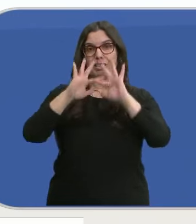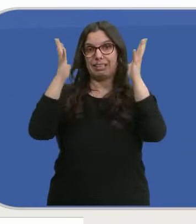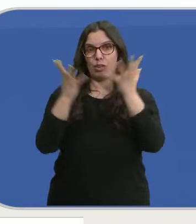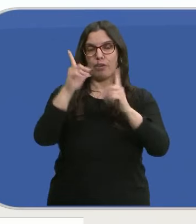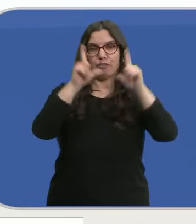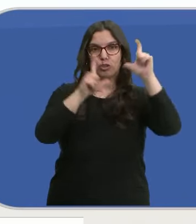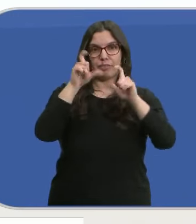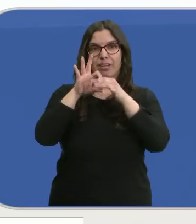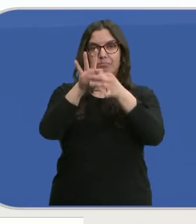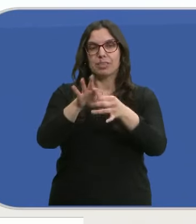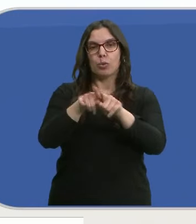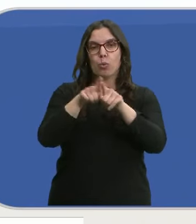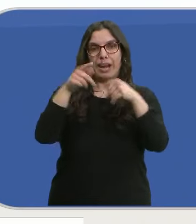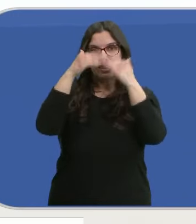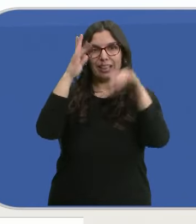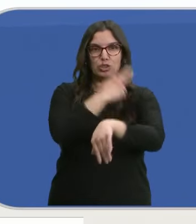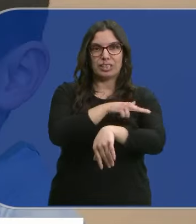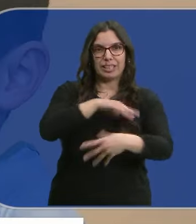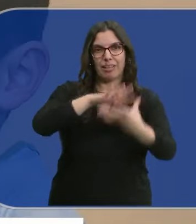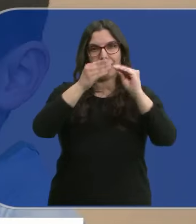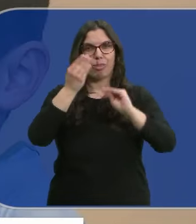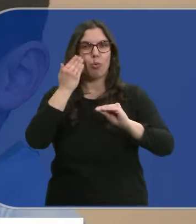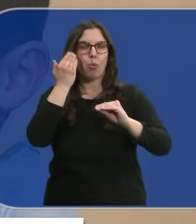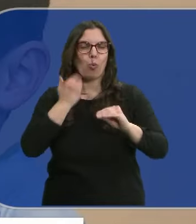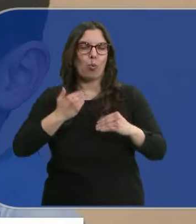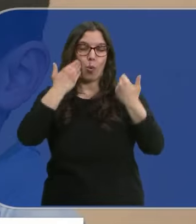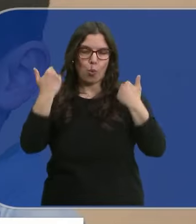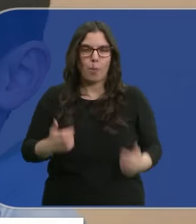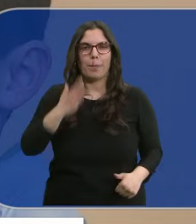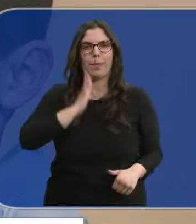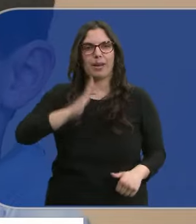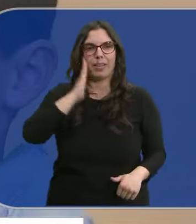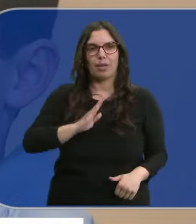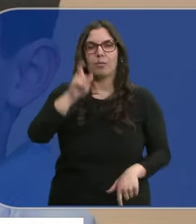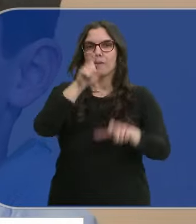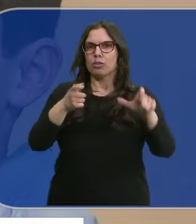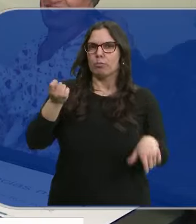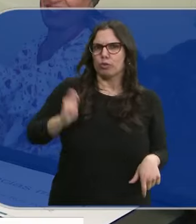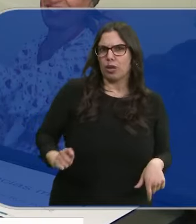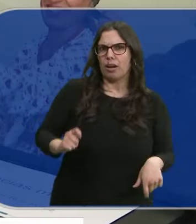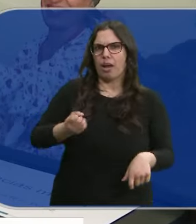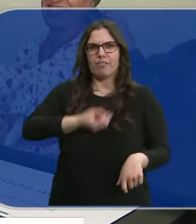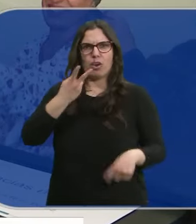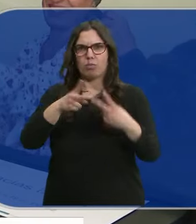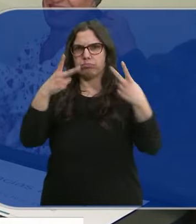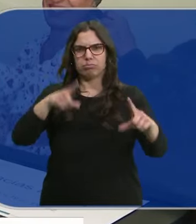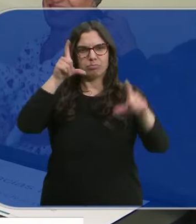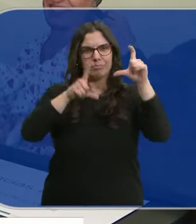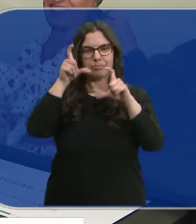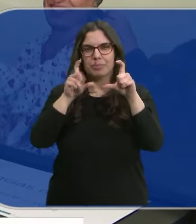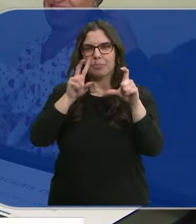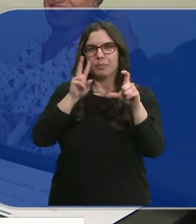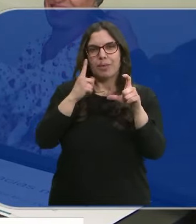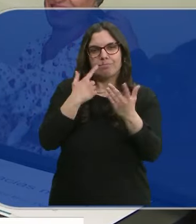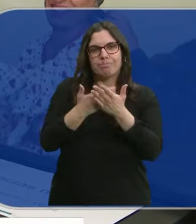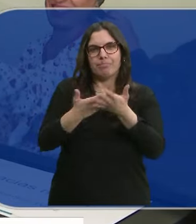Fotografía sobre Humanización Asistencial. En él participan fotógrafos profesionales y aficionados que han captado con sus cámaras instantes